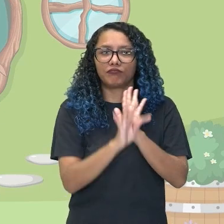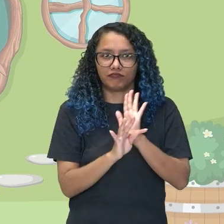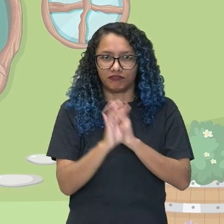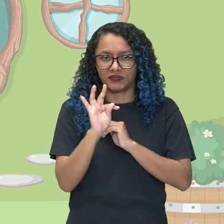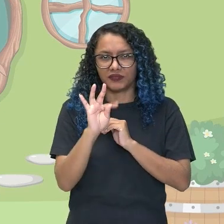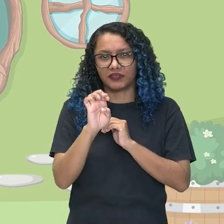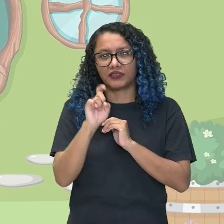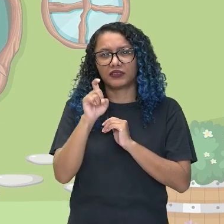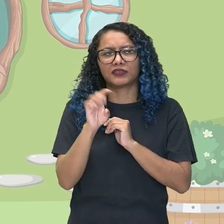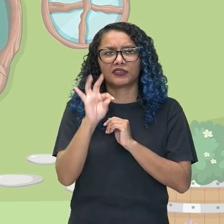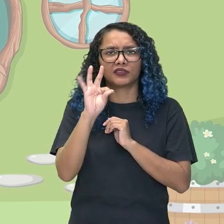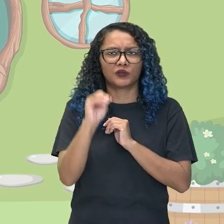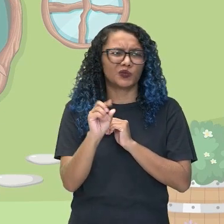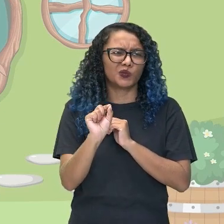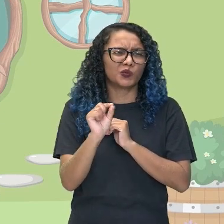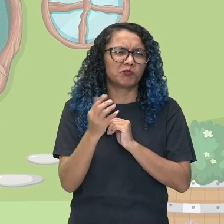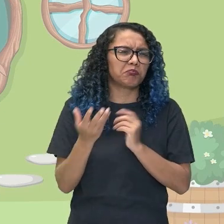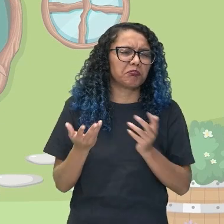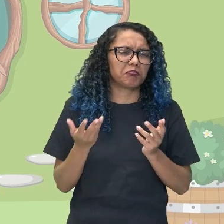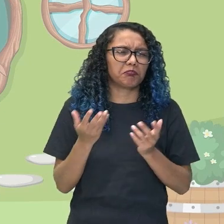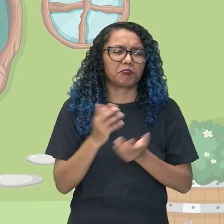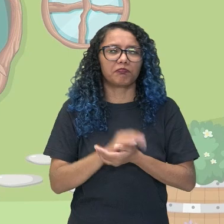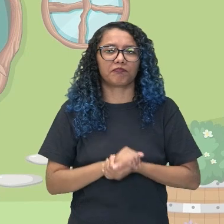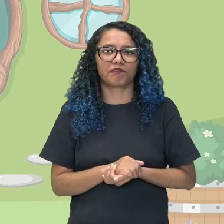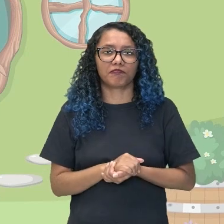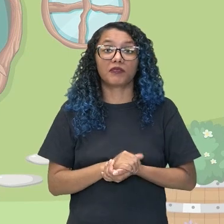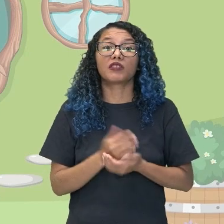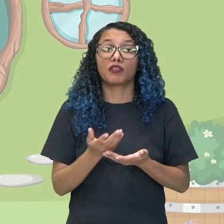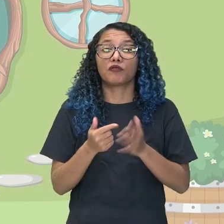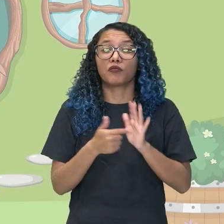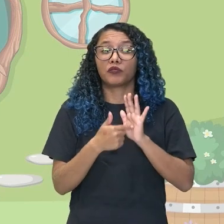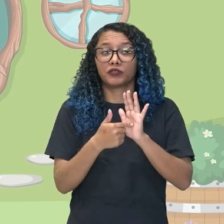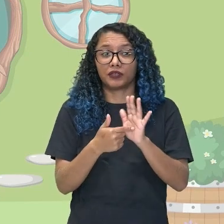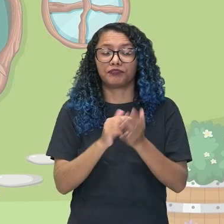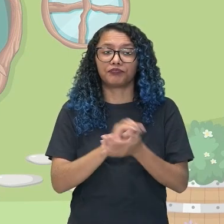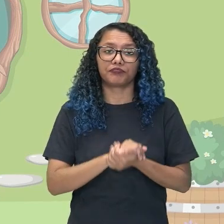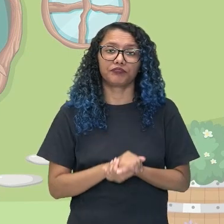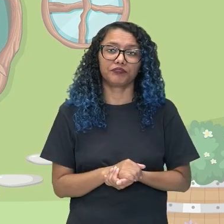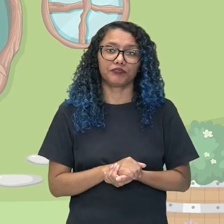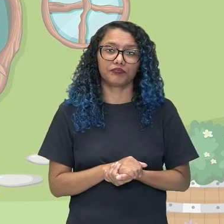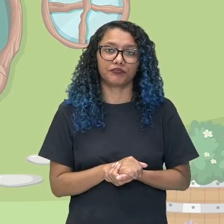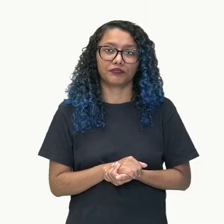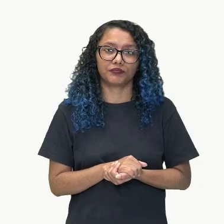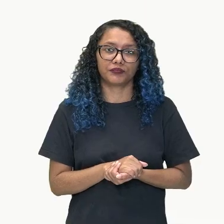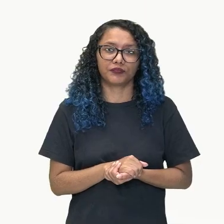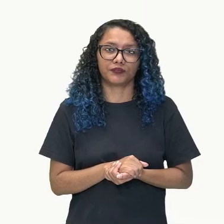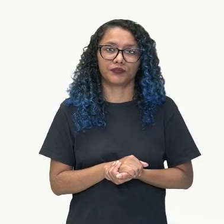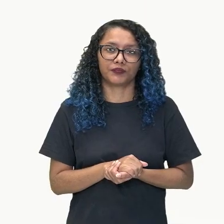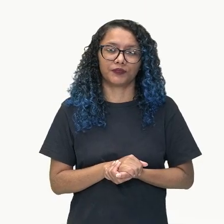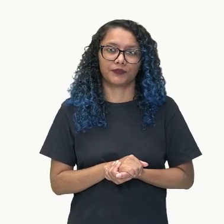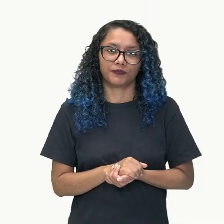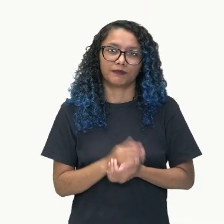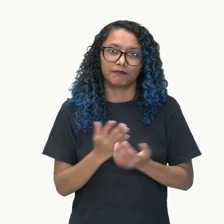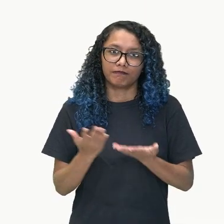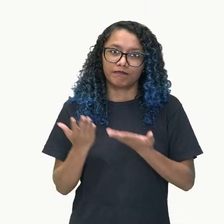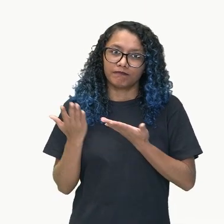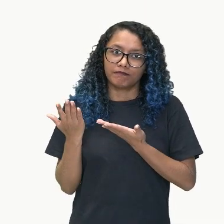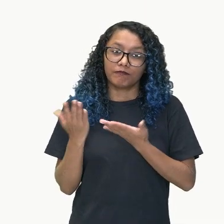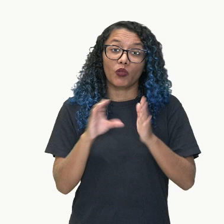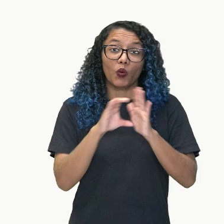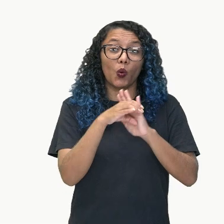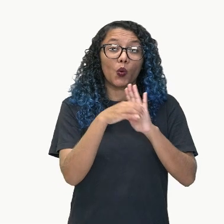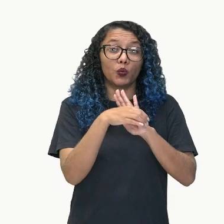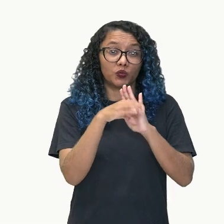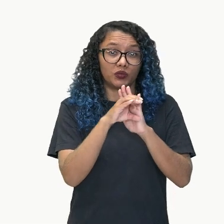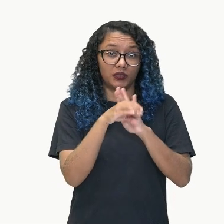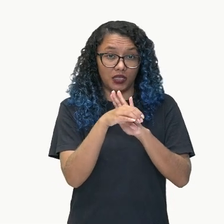¿qué es un texto? Entonces, de forma general, el texto, vamos ver nuestro concepto, es el